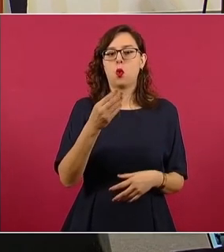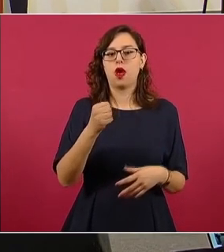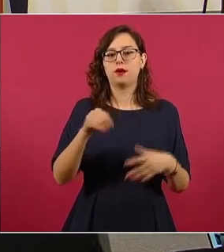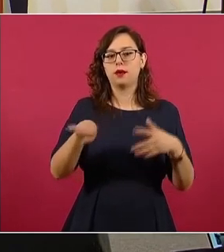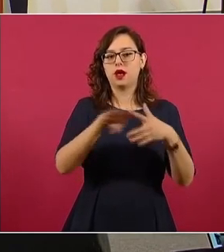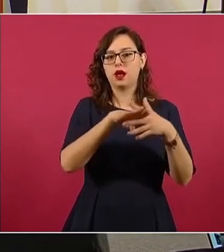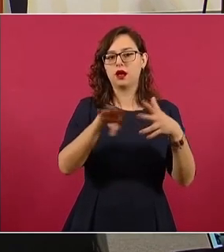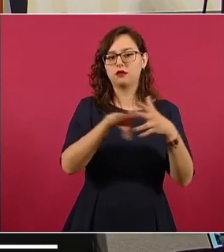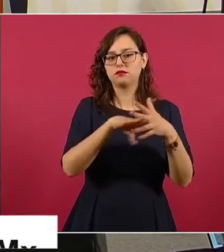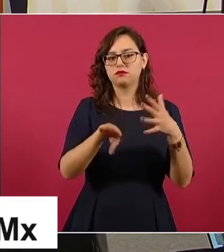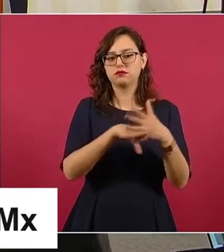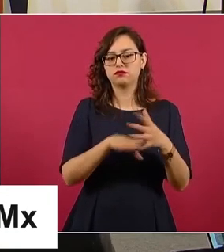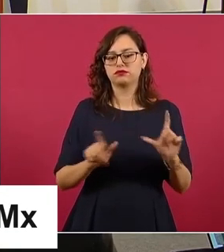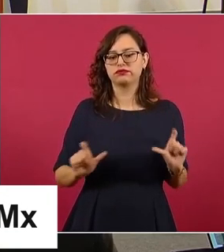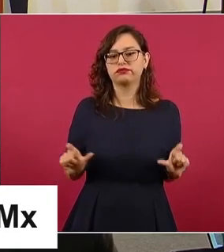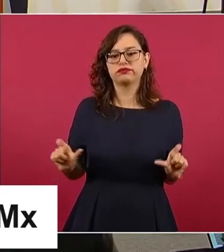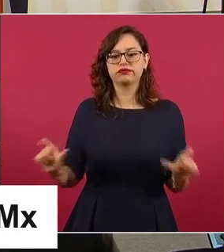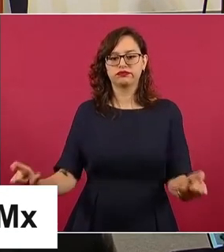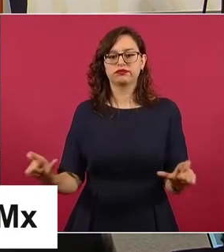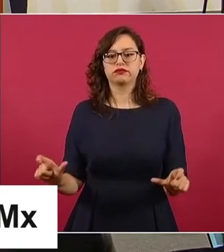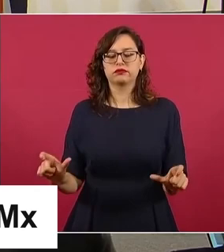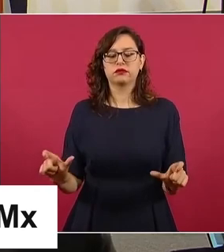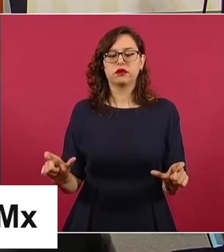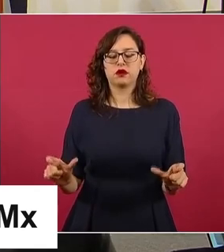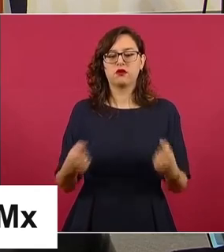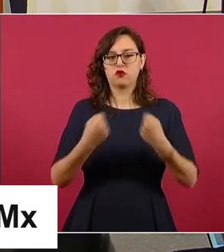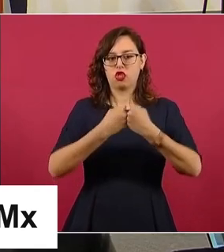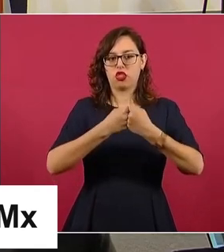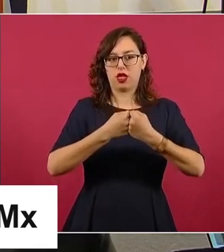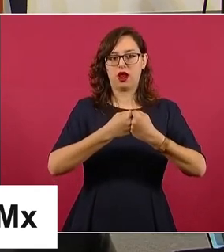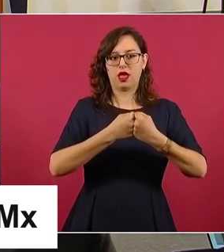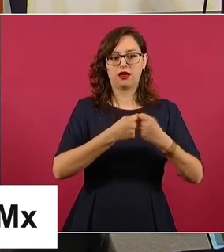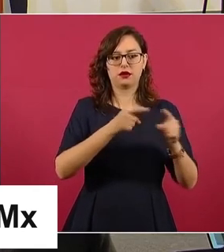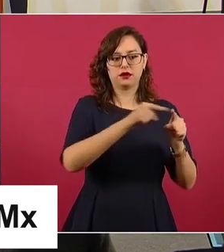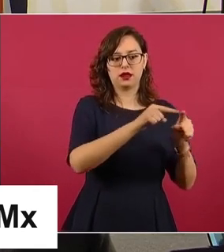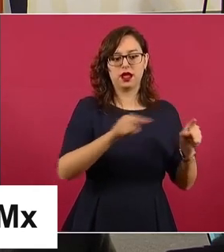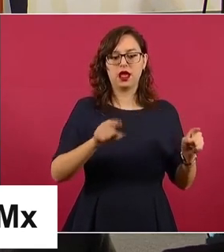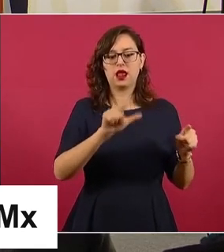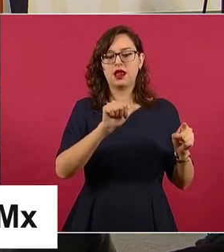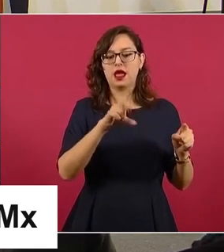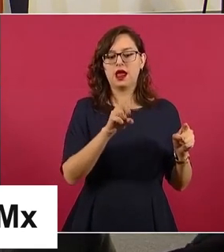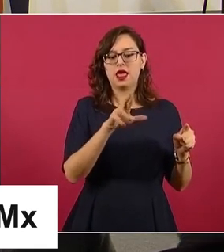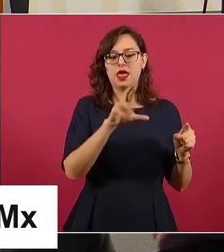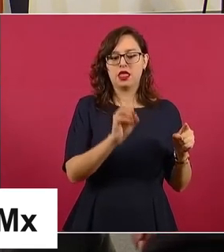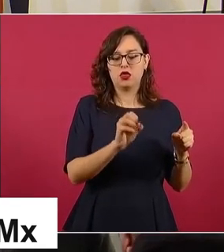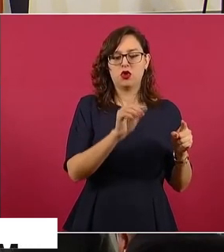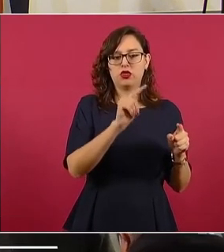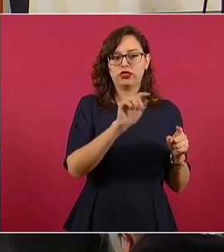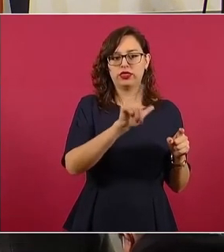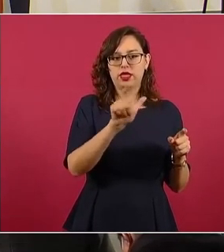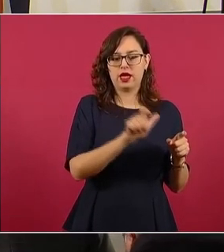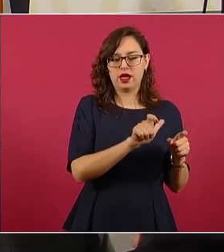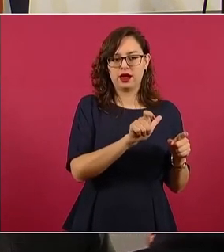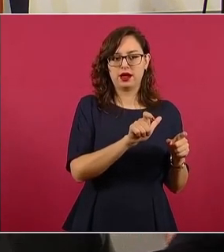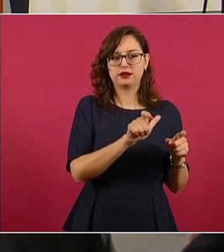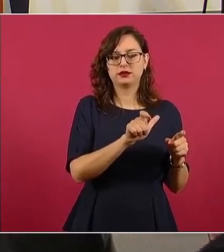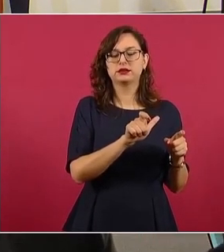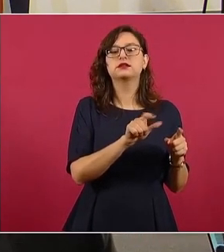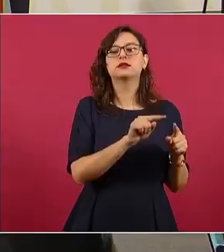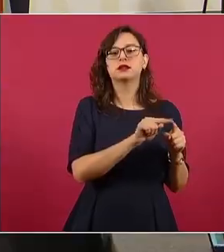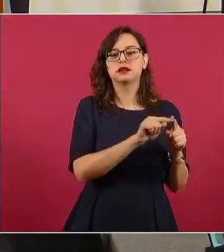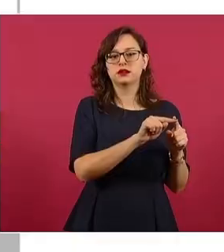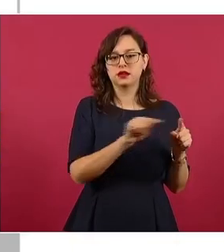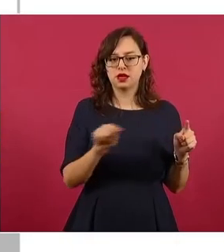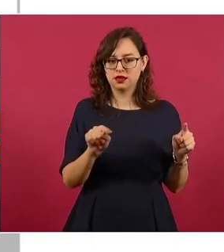de su frontera. El sector del Aredo, sector Texas. Ahí se encuentra.